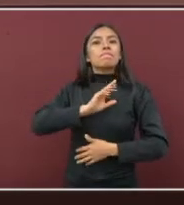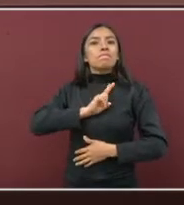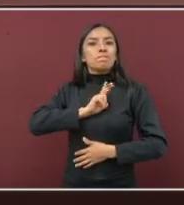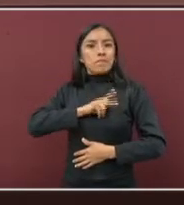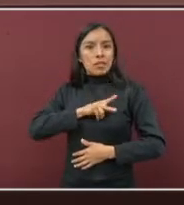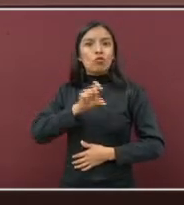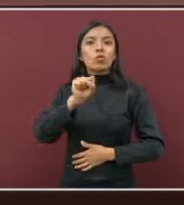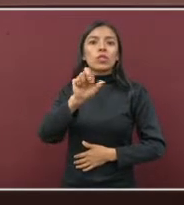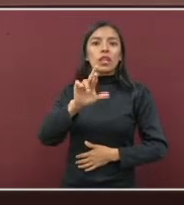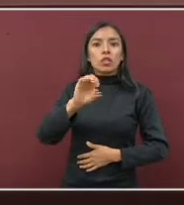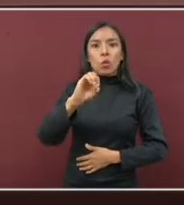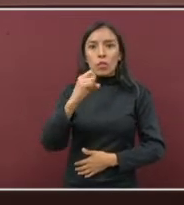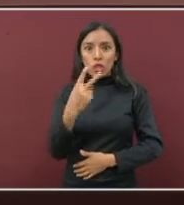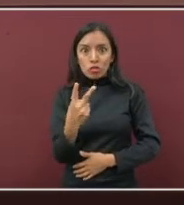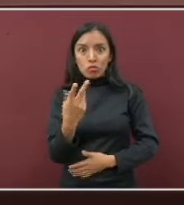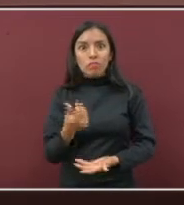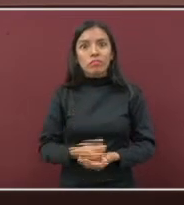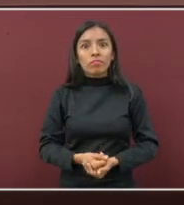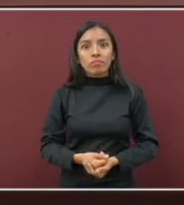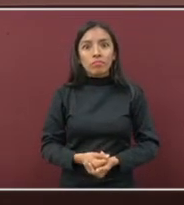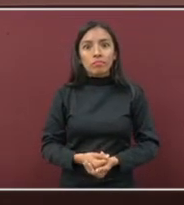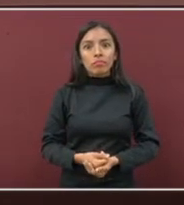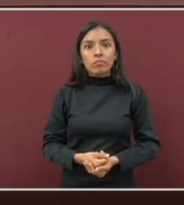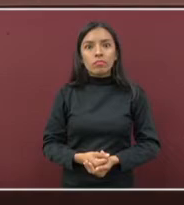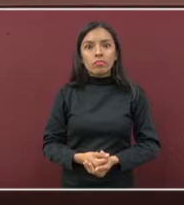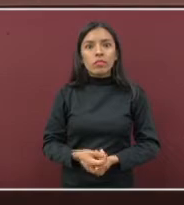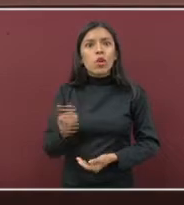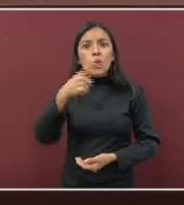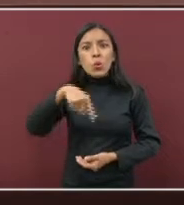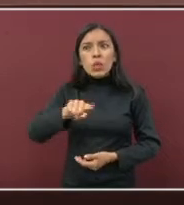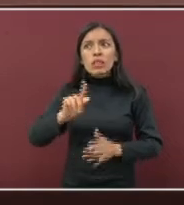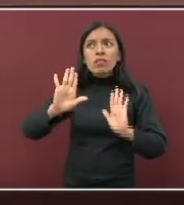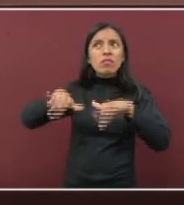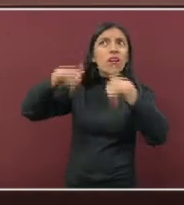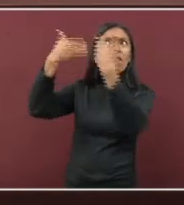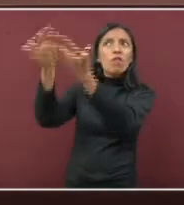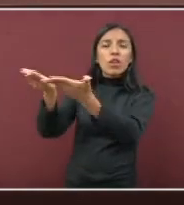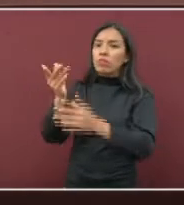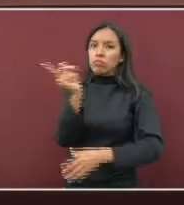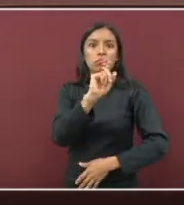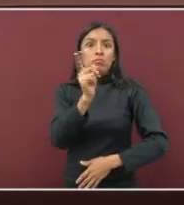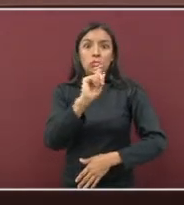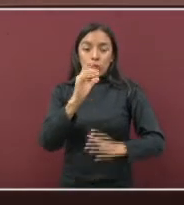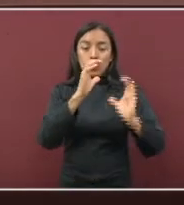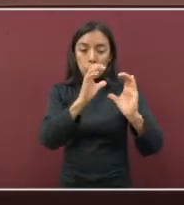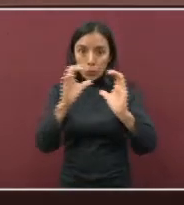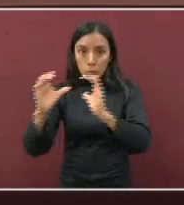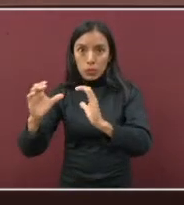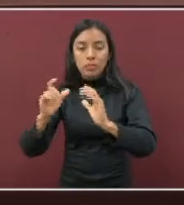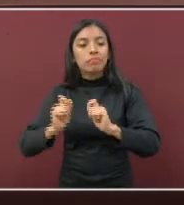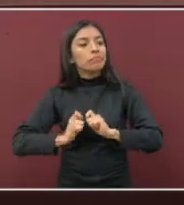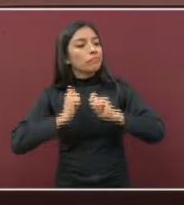Continúen, no continúen exponiéndose. Regreso la voz al doctor Ramos Salor.